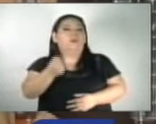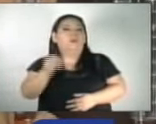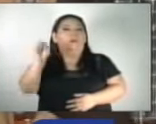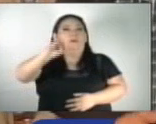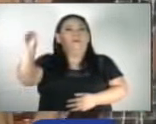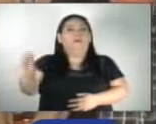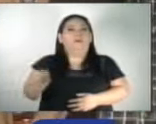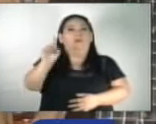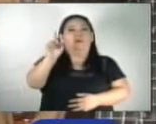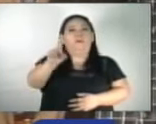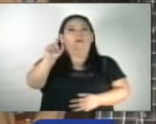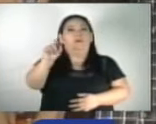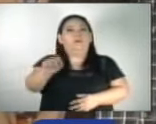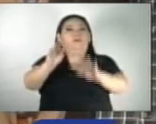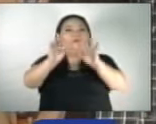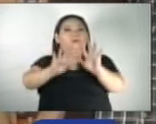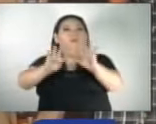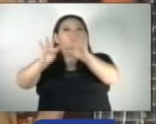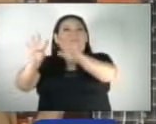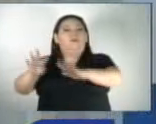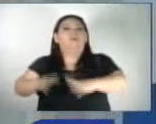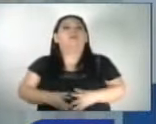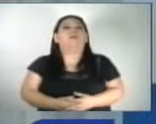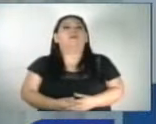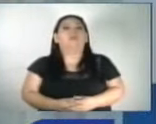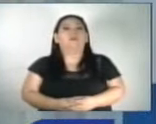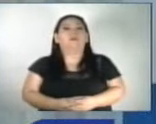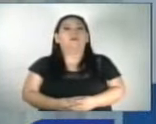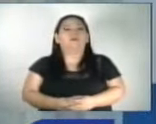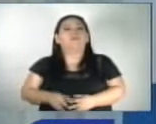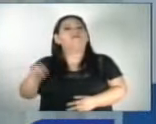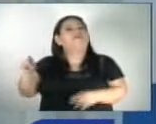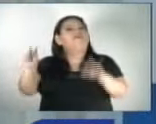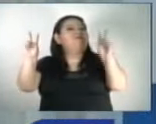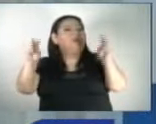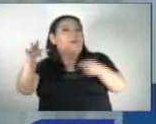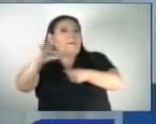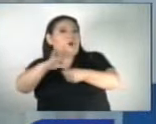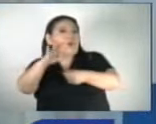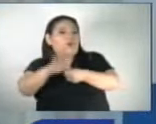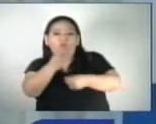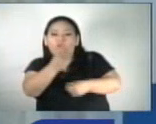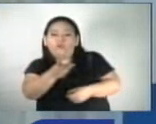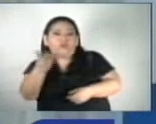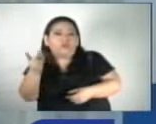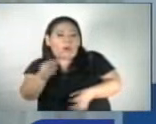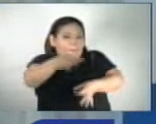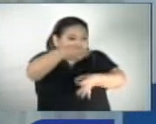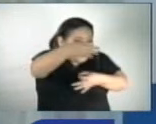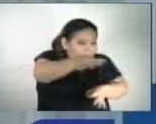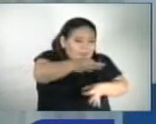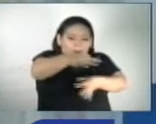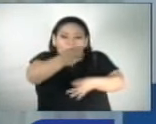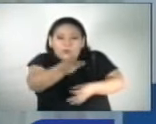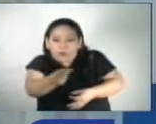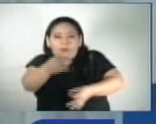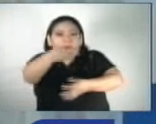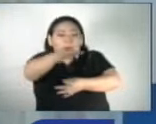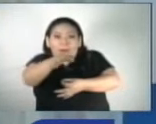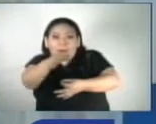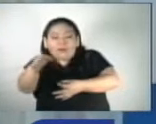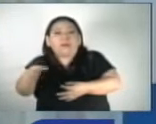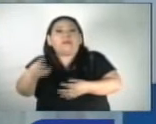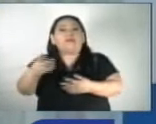porcentaje de uno punto noventa y nueve por ciento. Sobre el escrutinio que refiere al conteo papeleta por